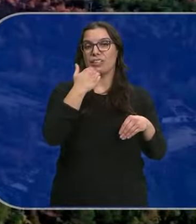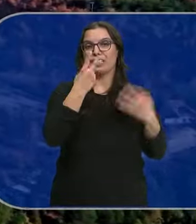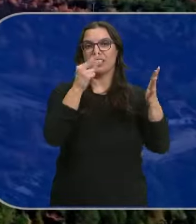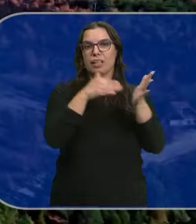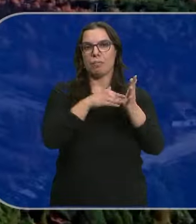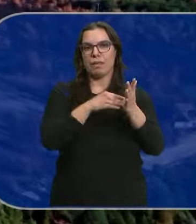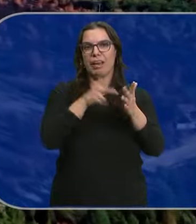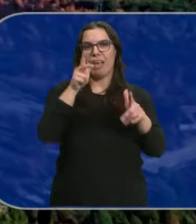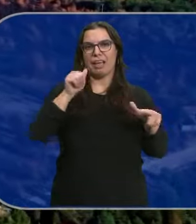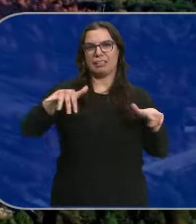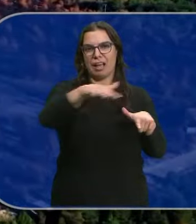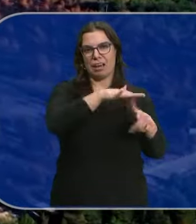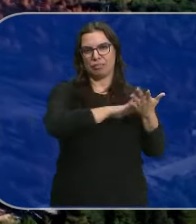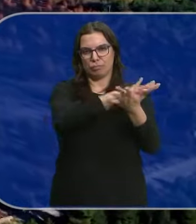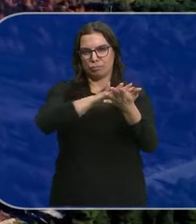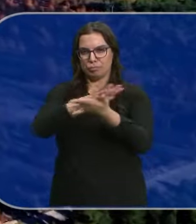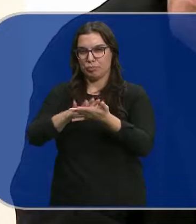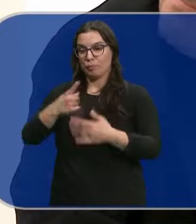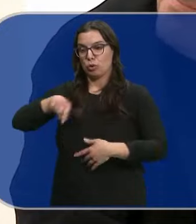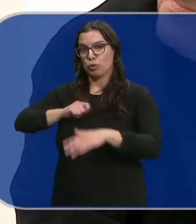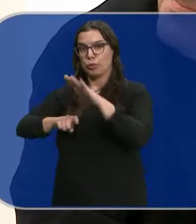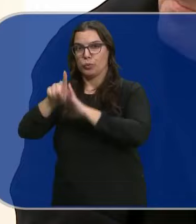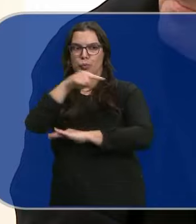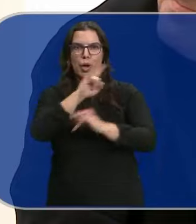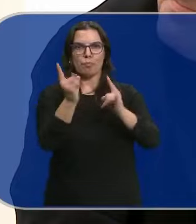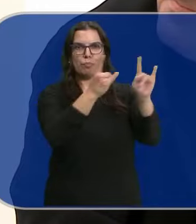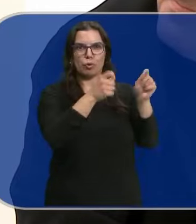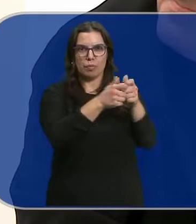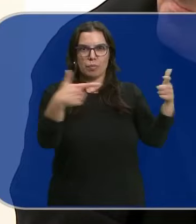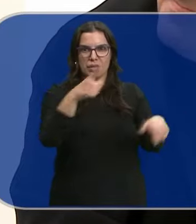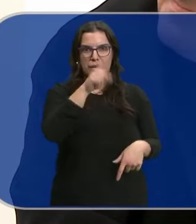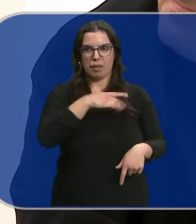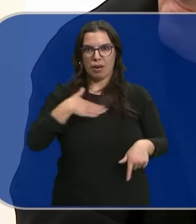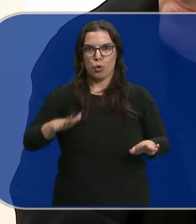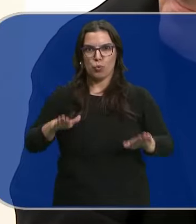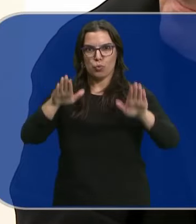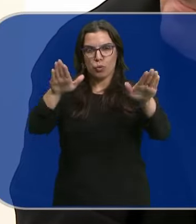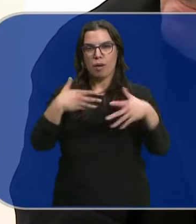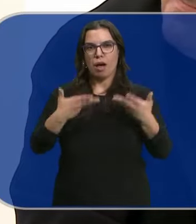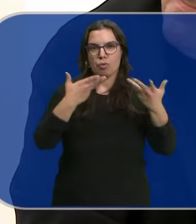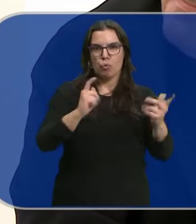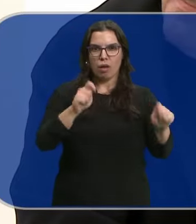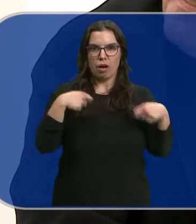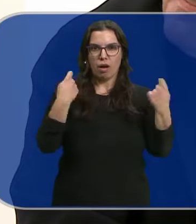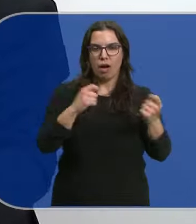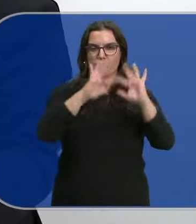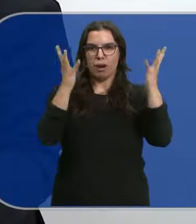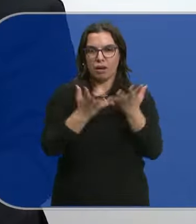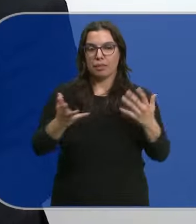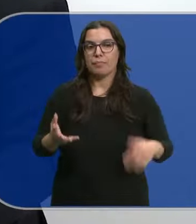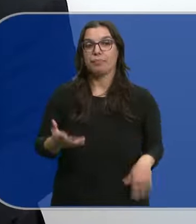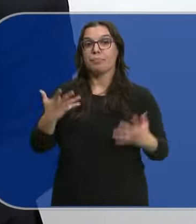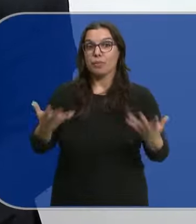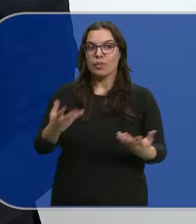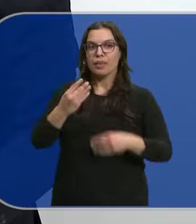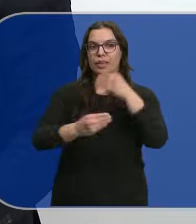hectáreas A la vez que Cascajares crece Que crezca también Ese bosque Y que ayude Pues a la biodiversidad Y ayude al planeta Para